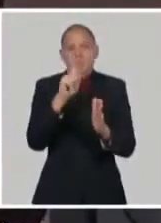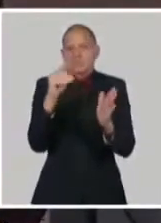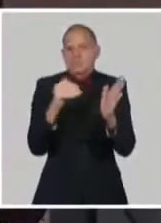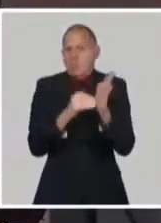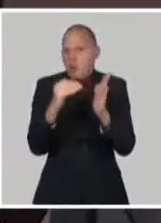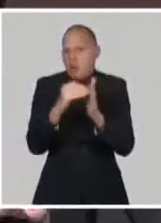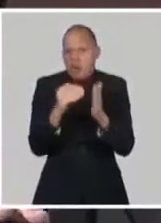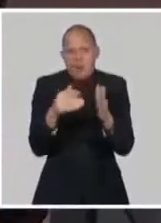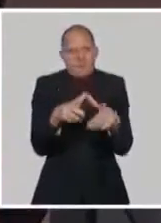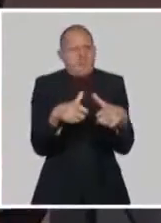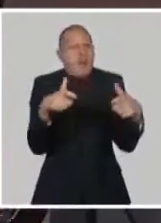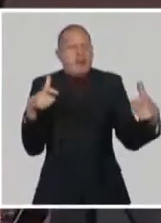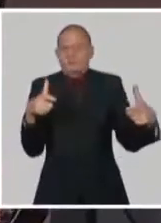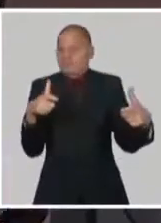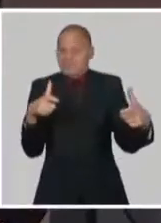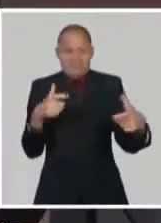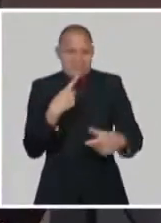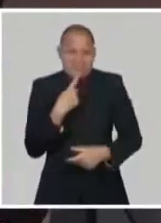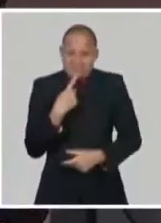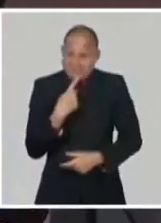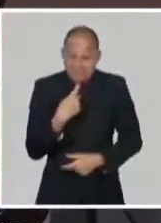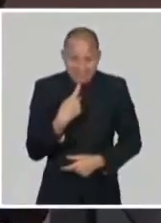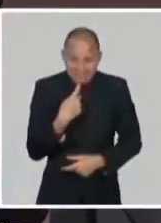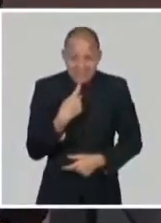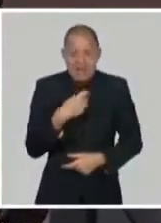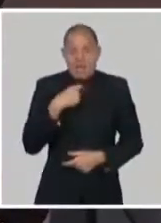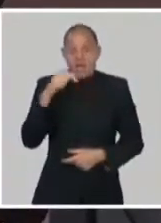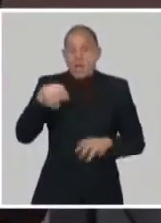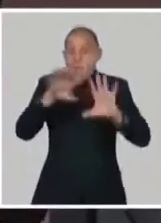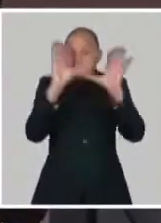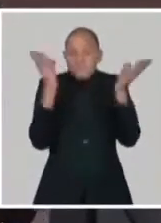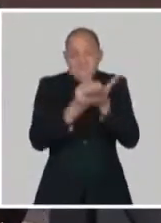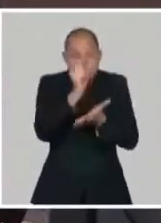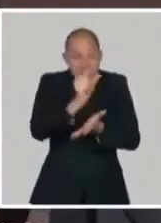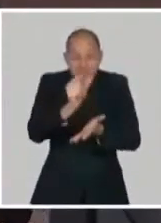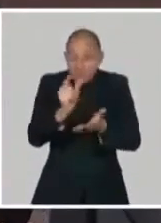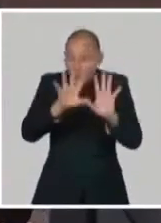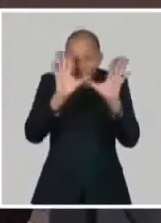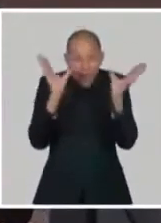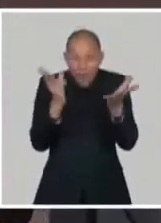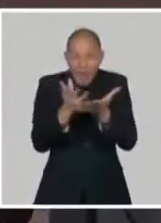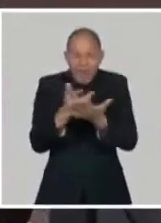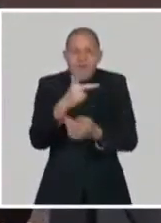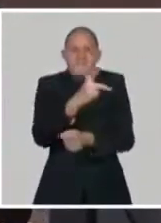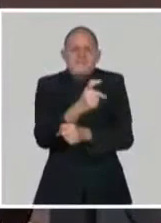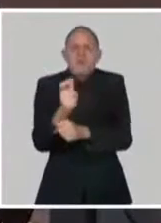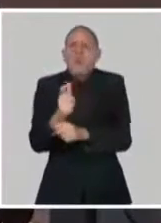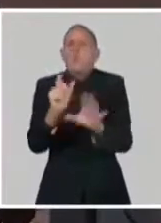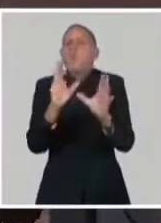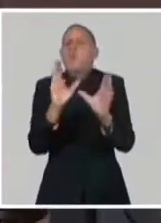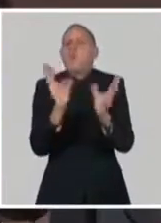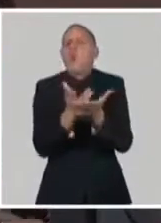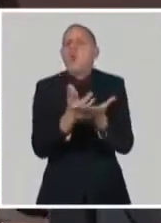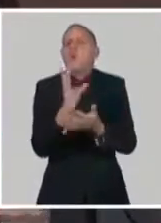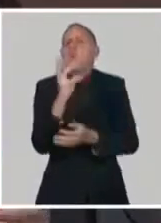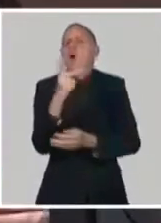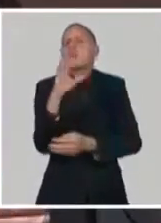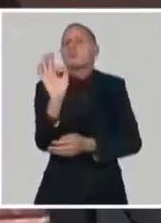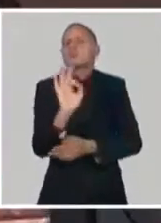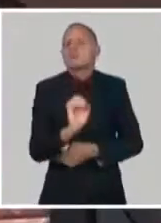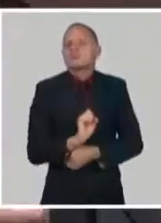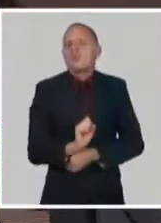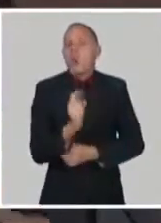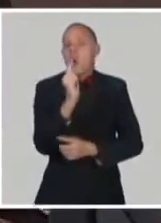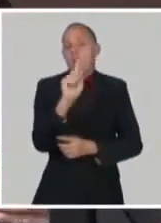momento, de la población mundial, solo se ha vacunado alrededor del 1.4 o 1.5% de la población mundial. Los países que más han